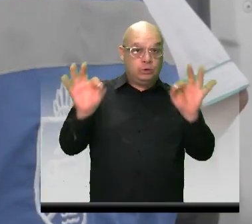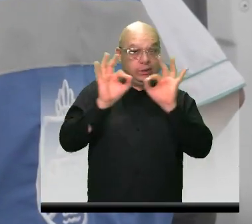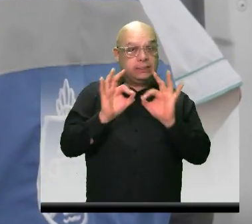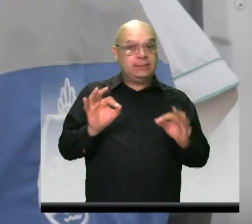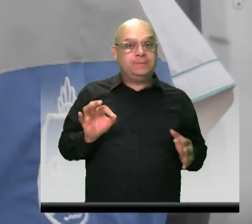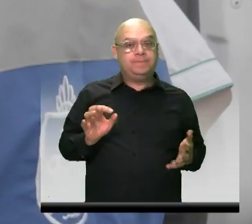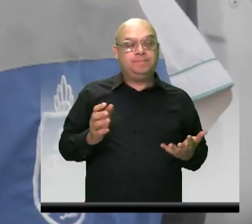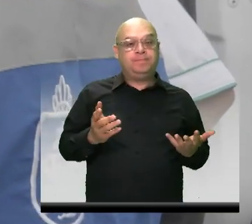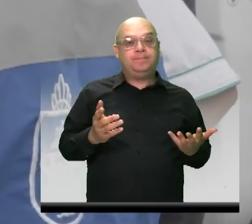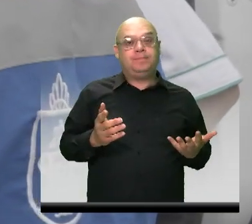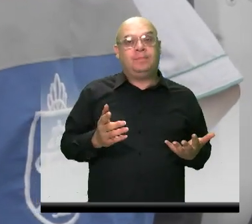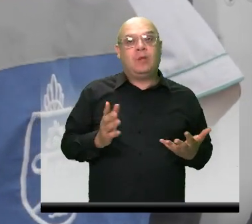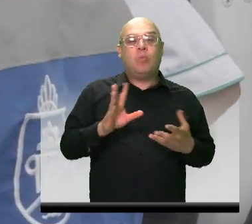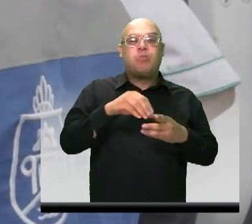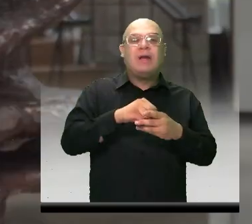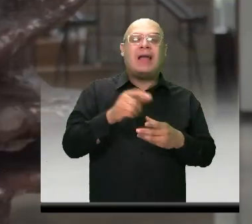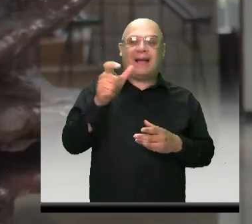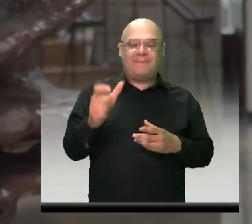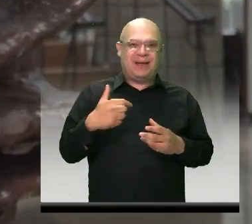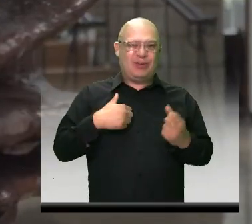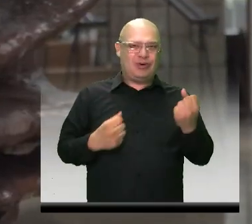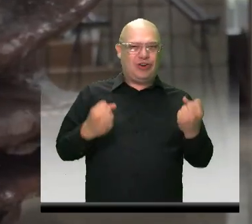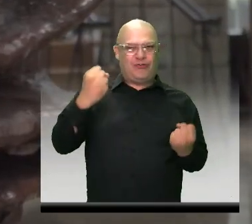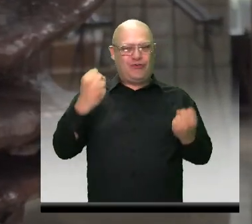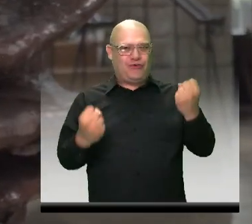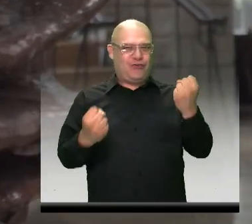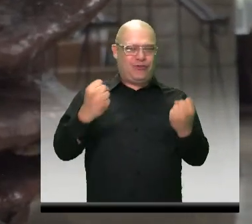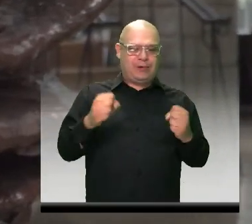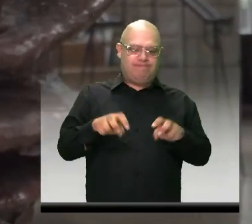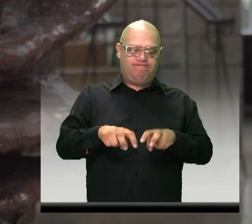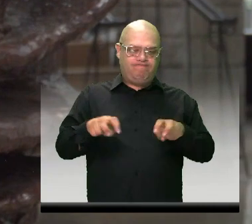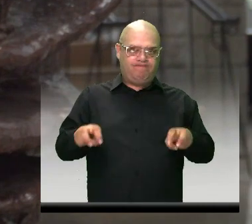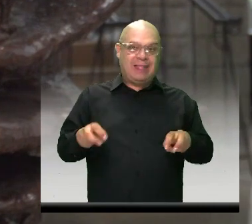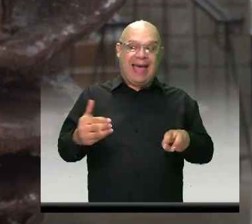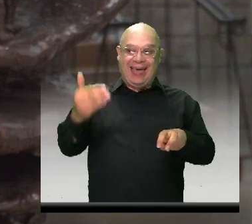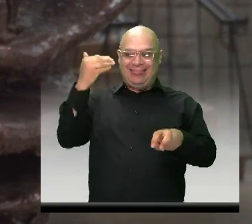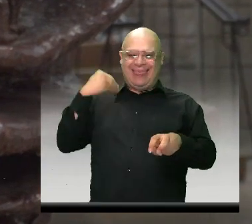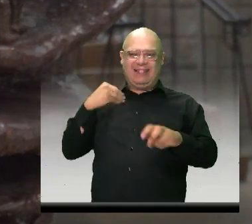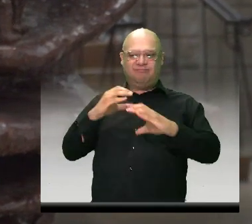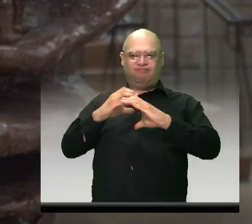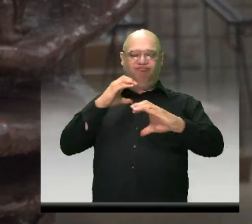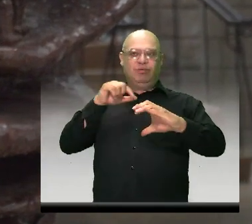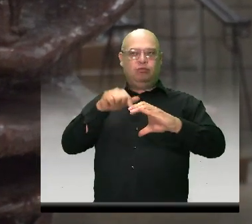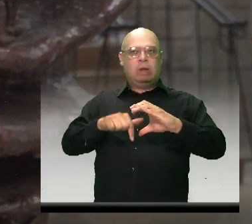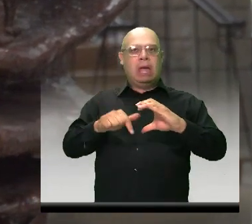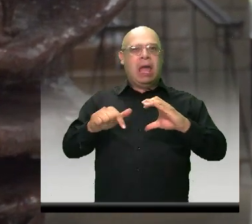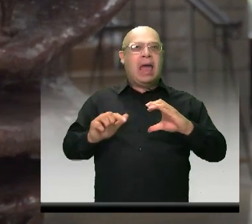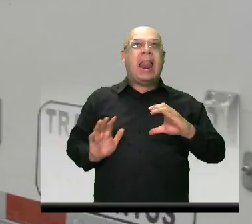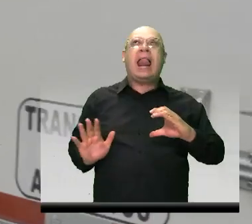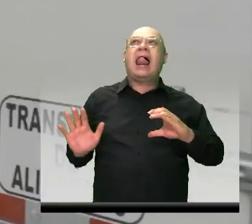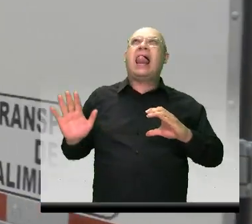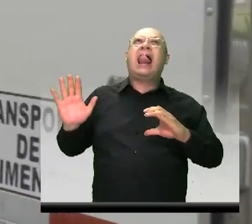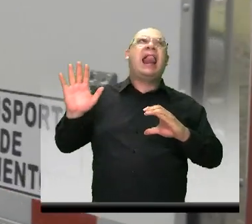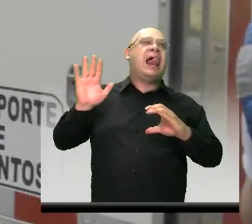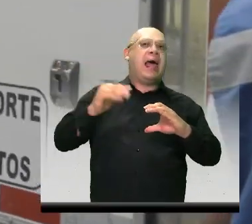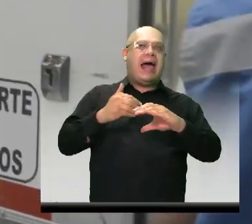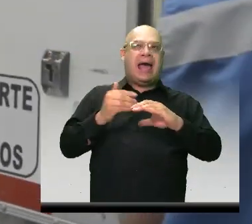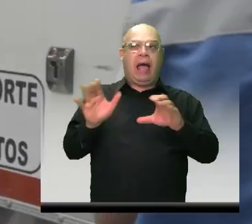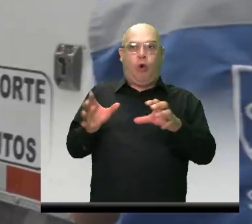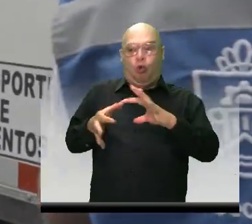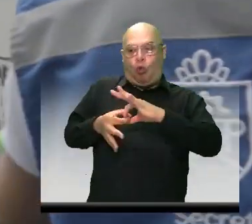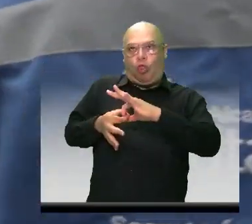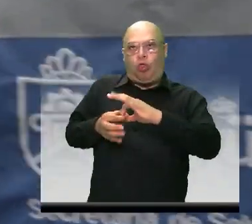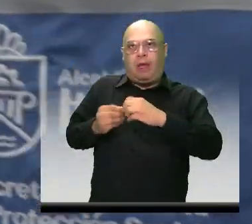la cabina del conductor y la cabina donde se transportan los alimentos esté completamente separada. También el